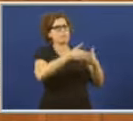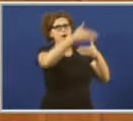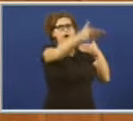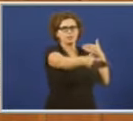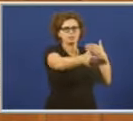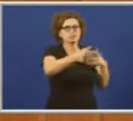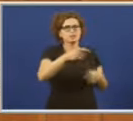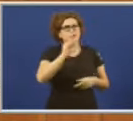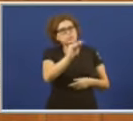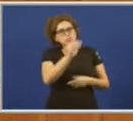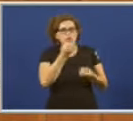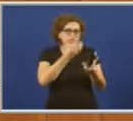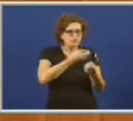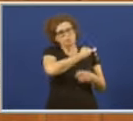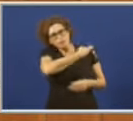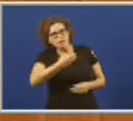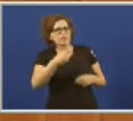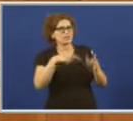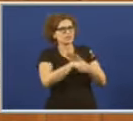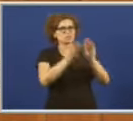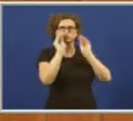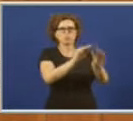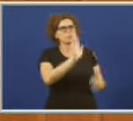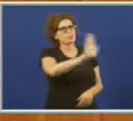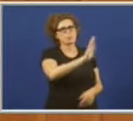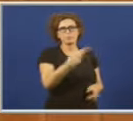cifras da súa propia xestión política.